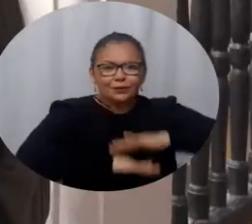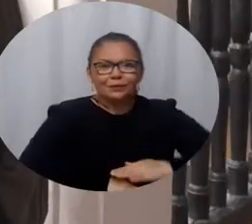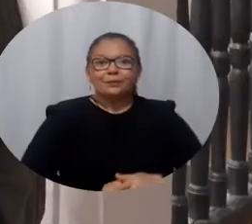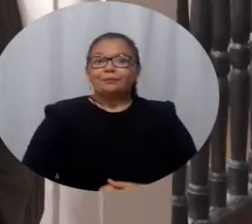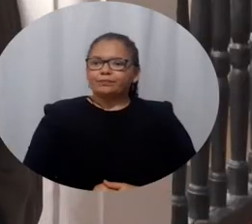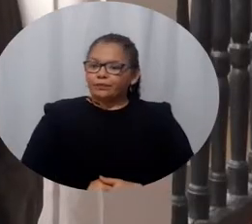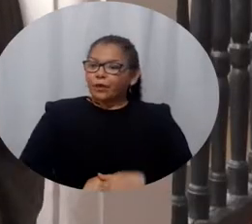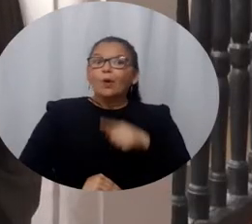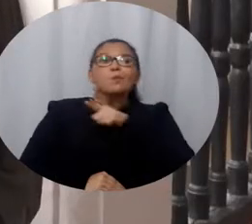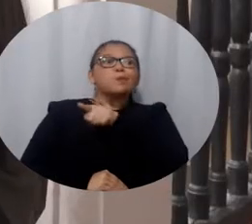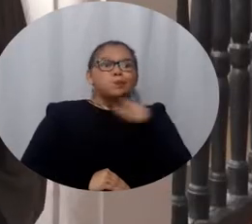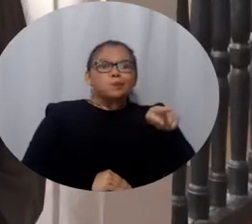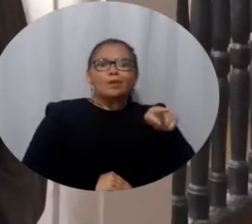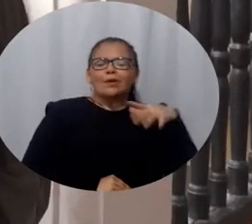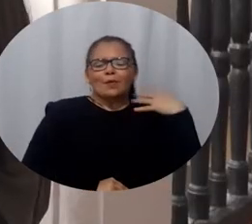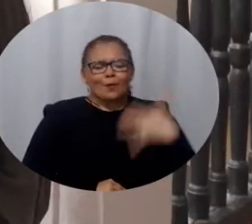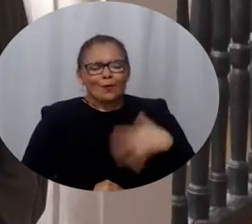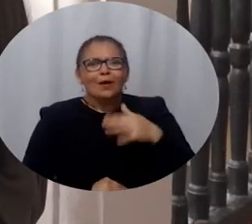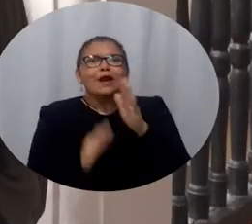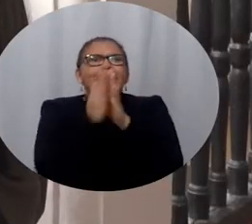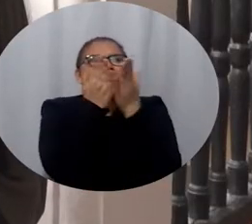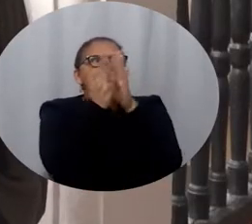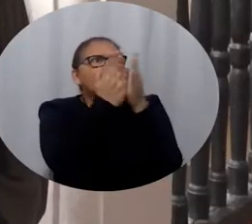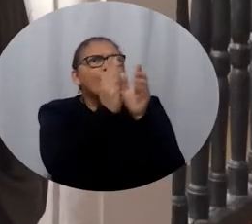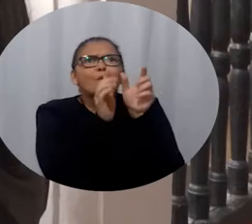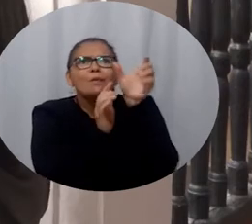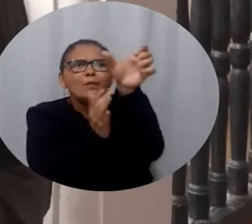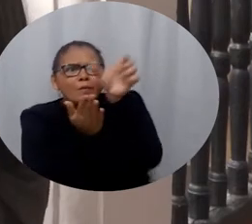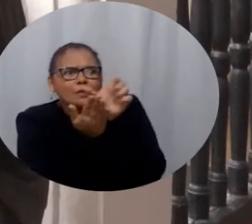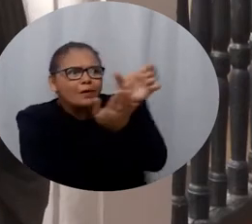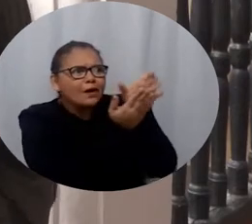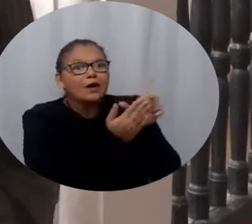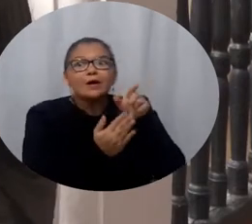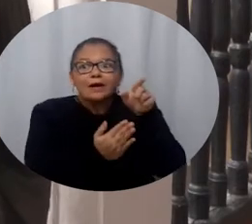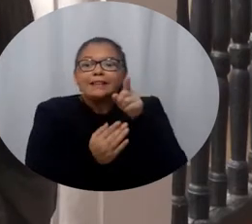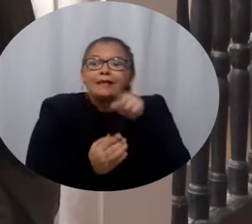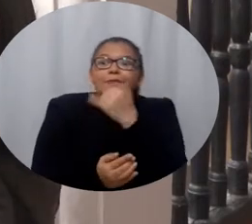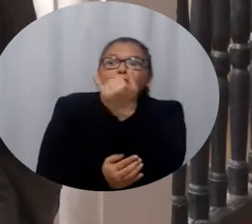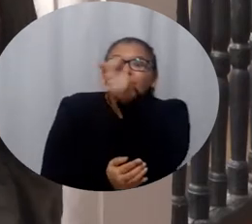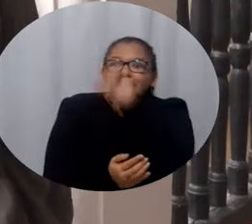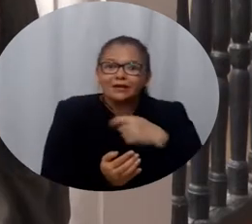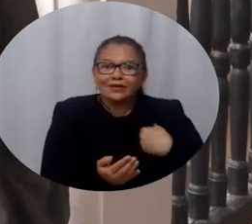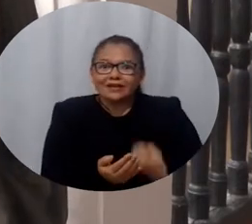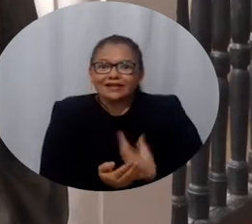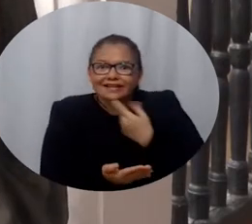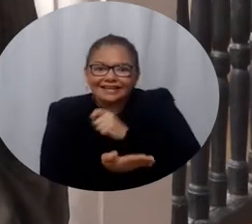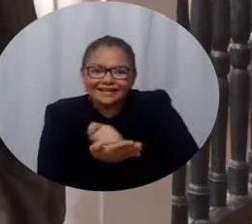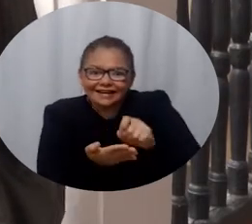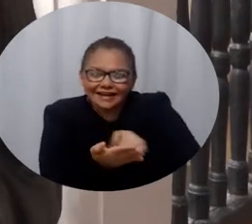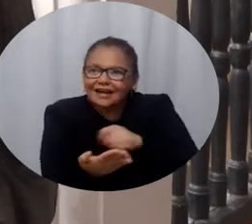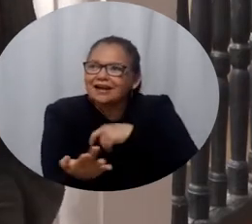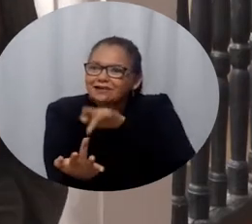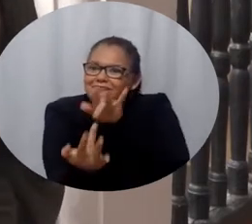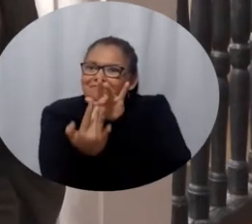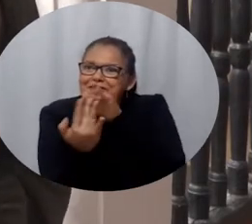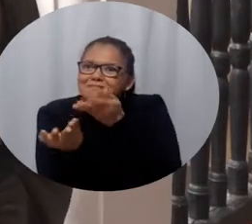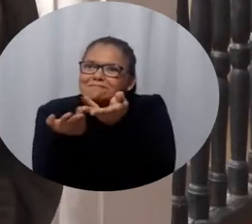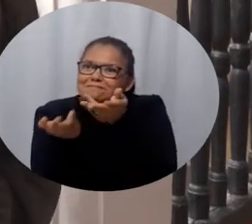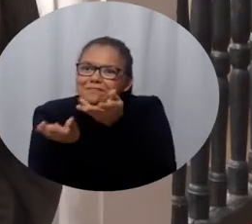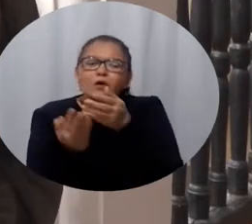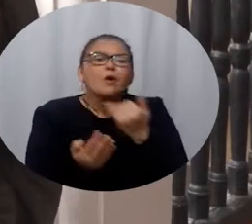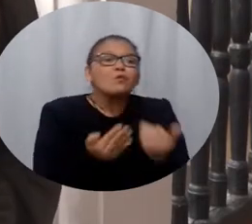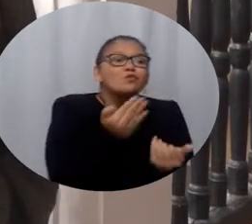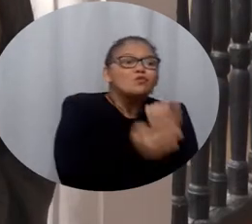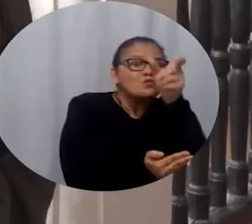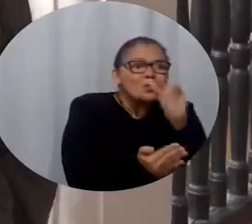Es una oportunidad gigante no solo de los libros sino también de poder compartir con algunos autores y sobre todo que se le da la oportunidad a escritores nuevos de